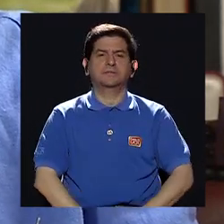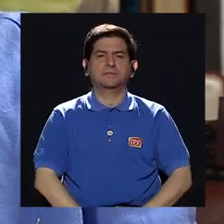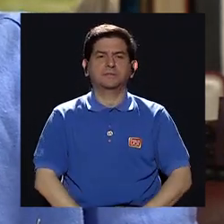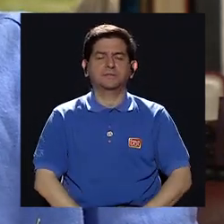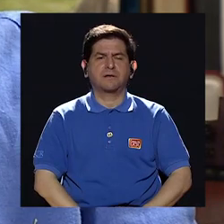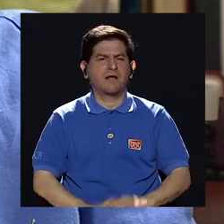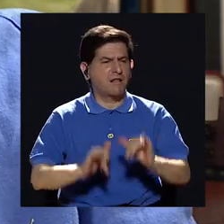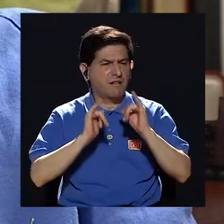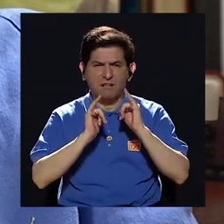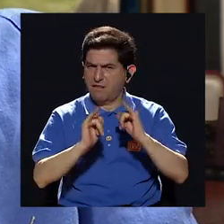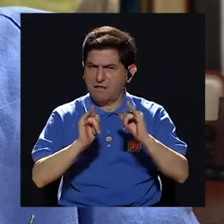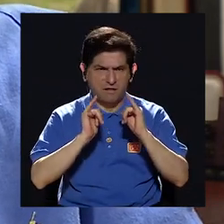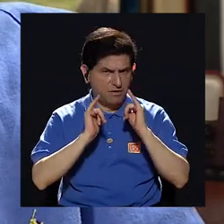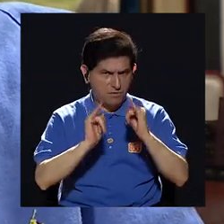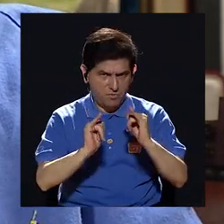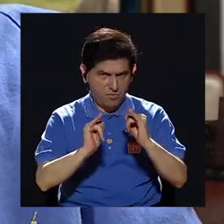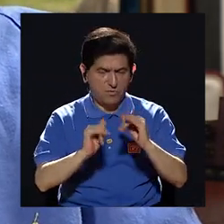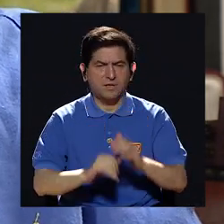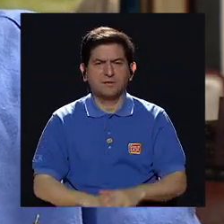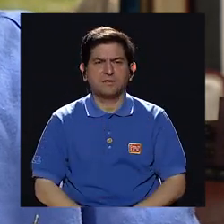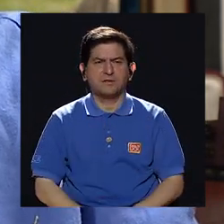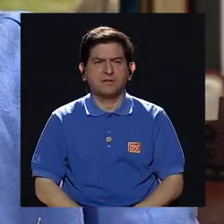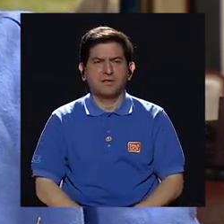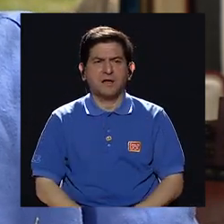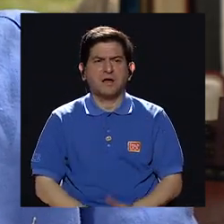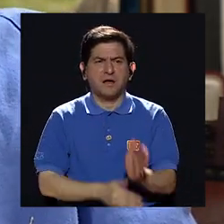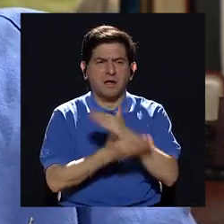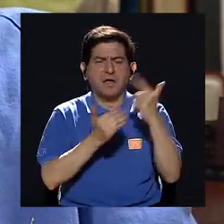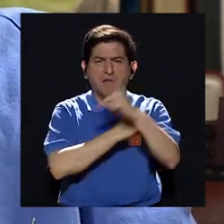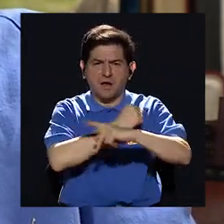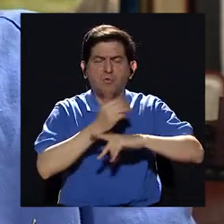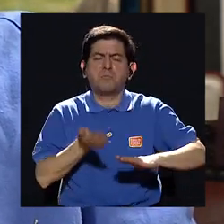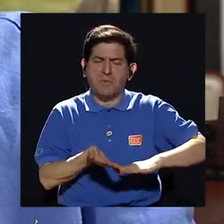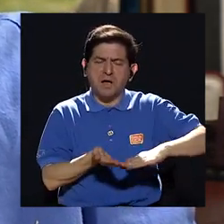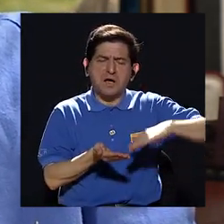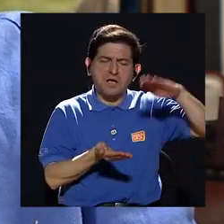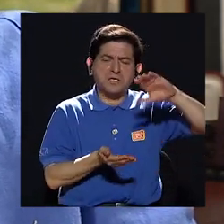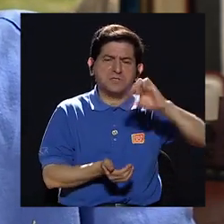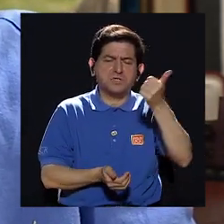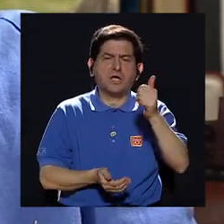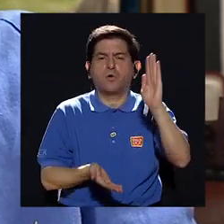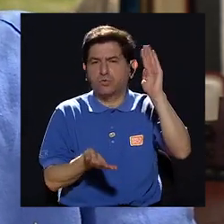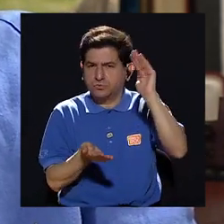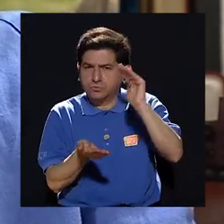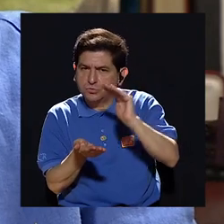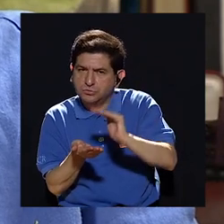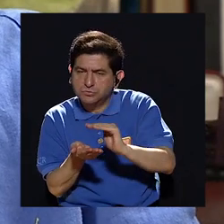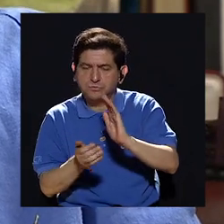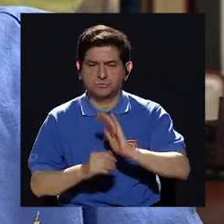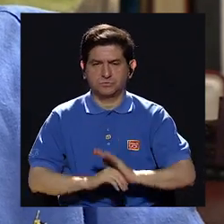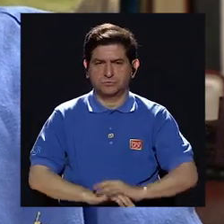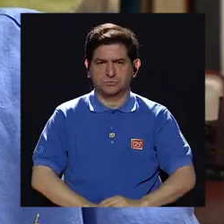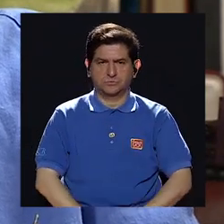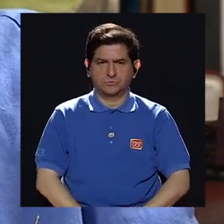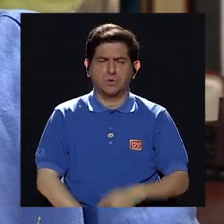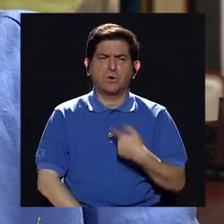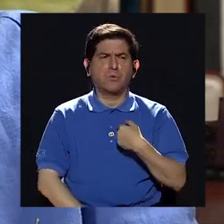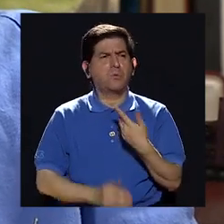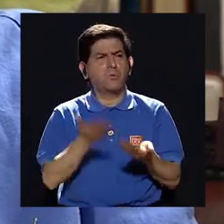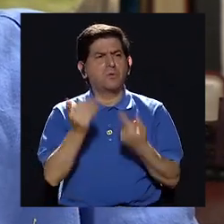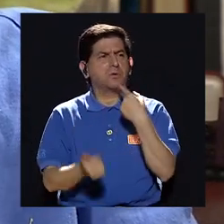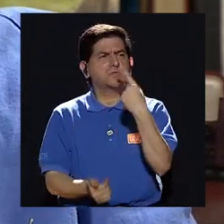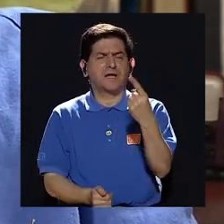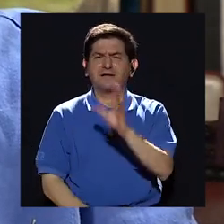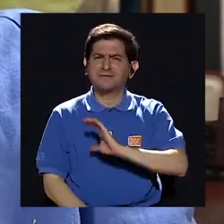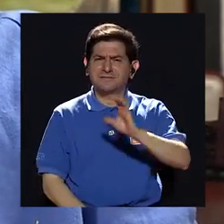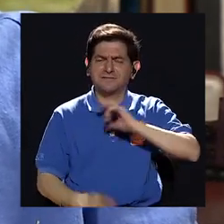La desigualdad en algunos países ha aumentado, en otros ha disminuido. Uno podría